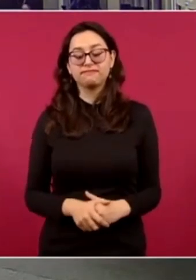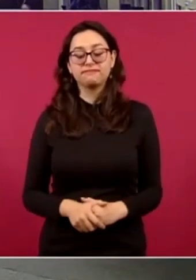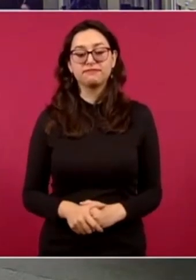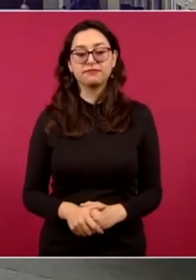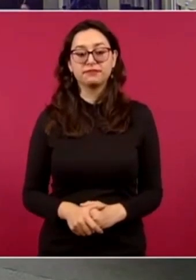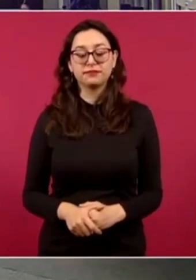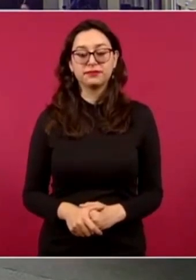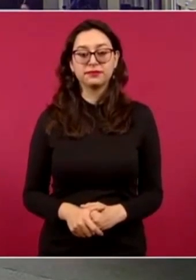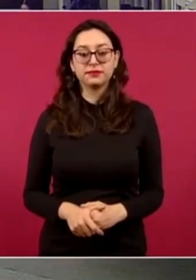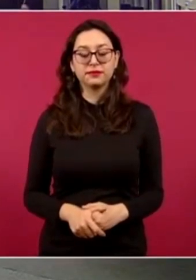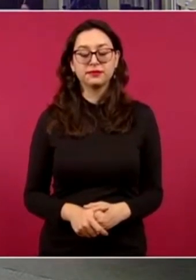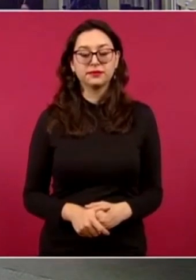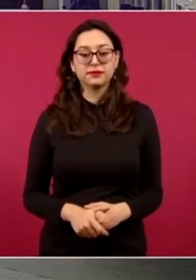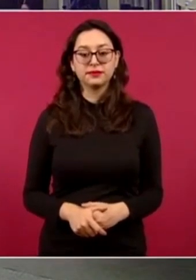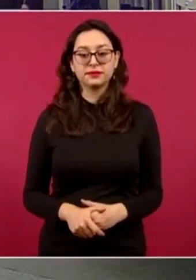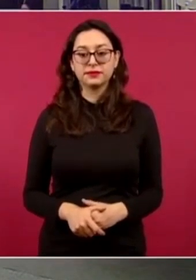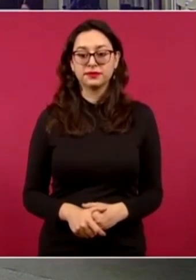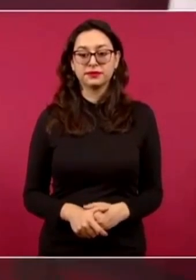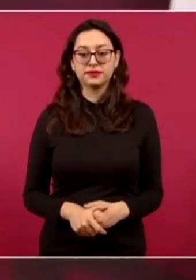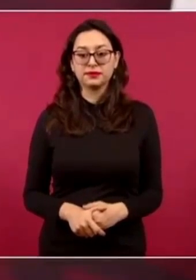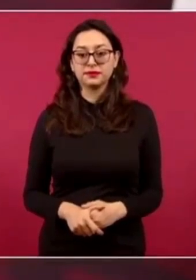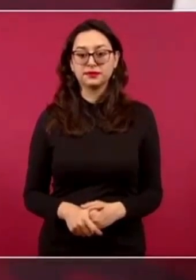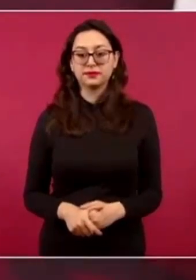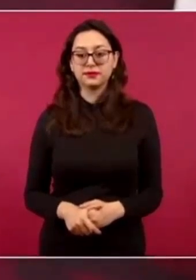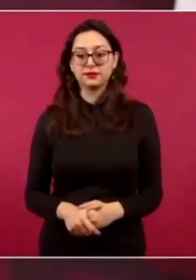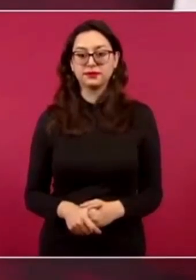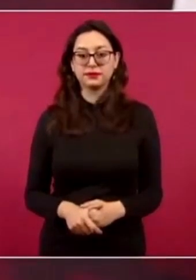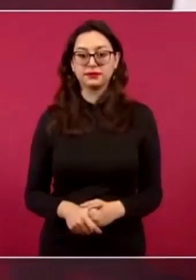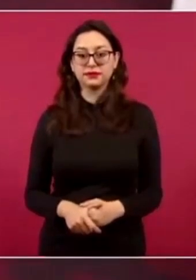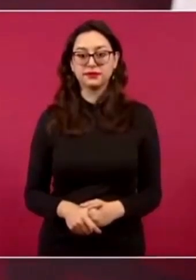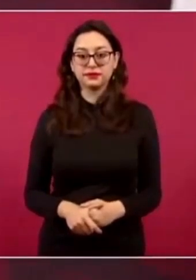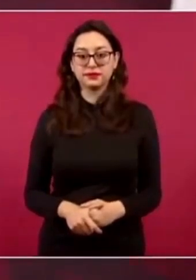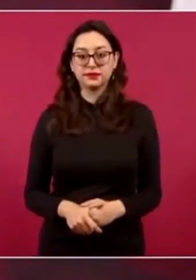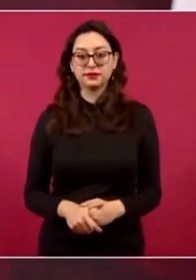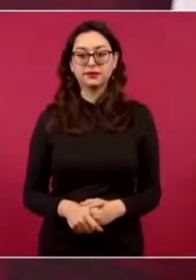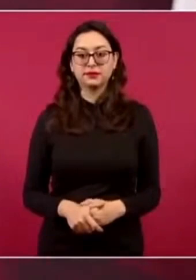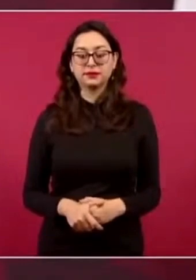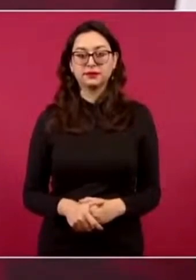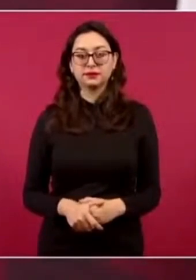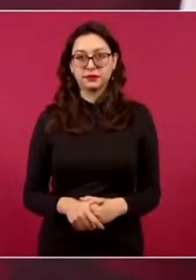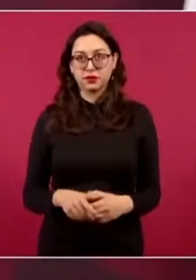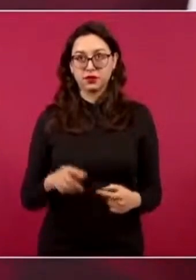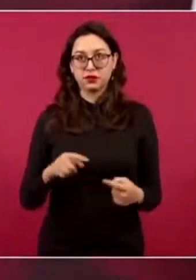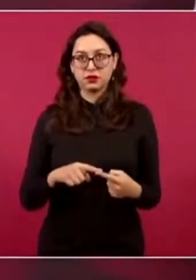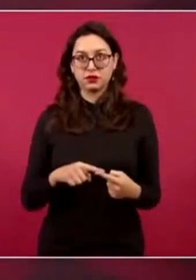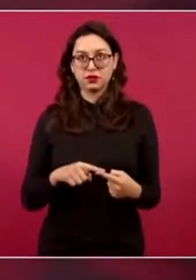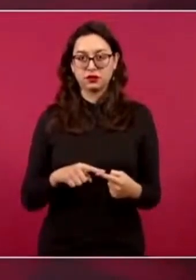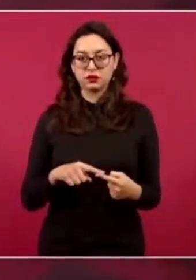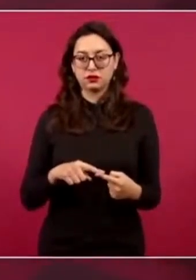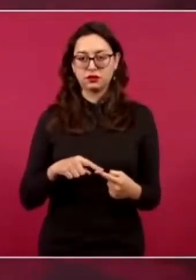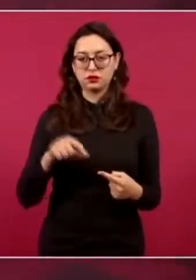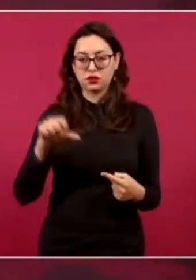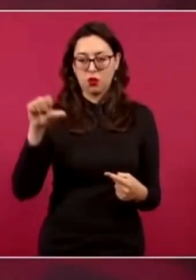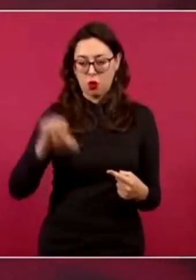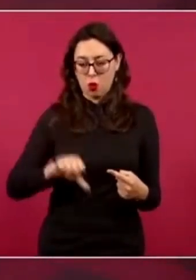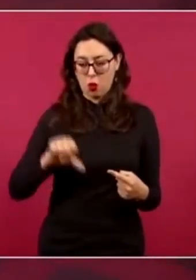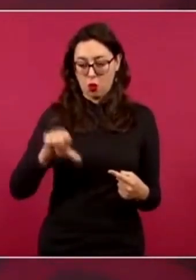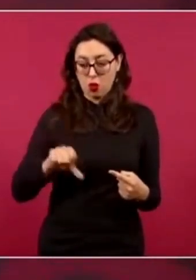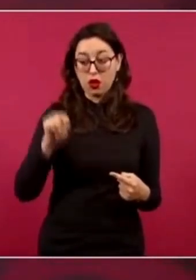Entonces, voy, vamos a estar hoy en Madero. Vamos a la refinería de Madero.